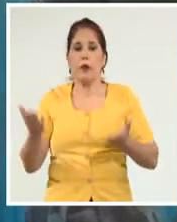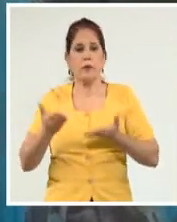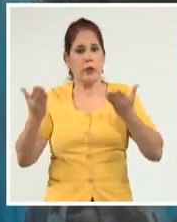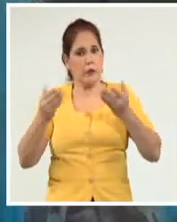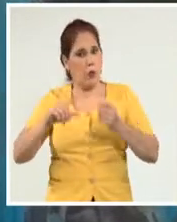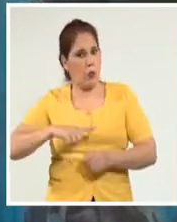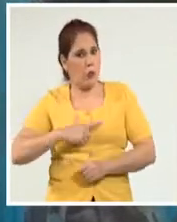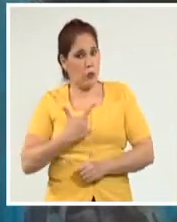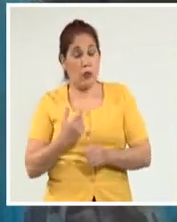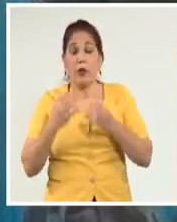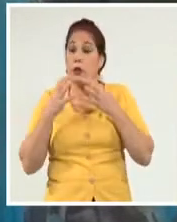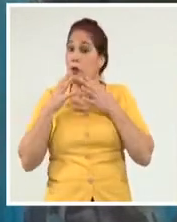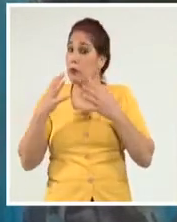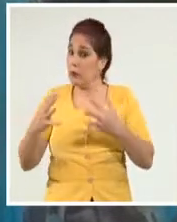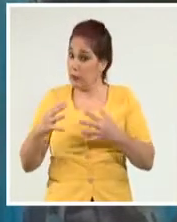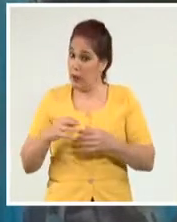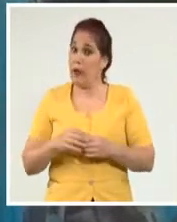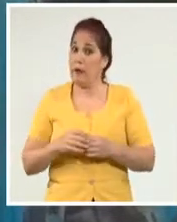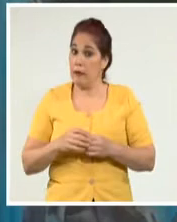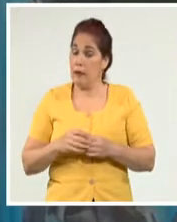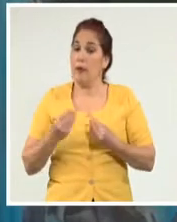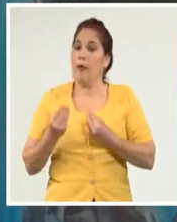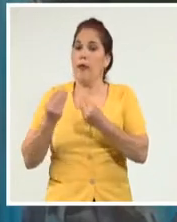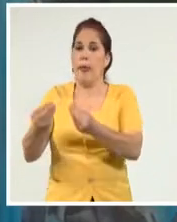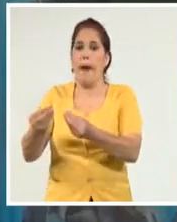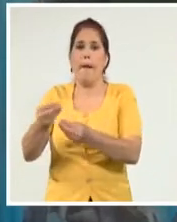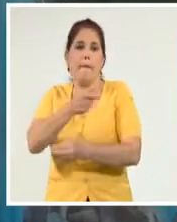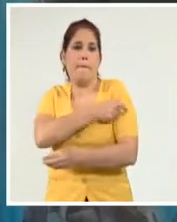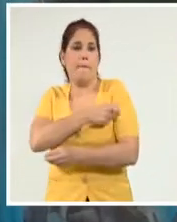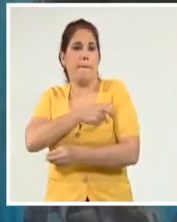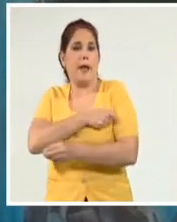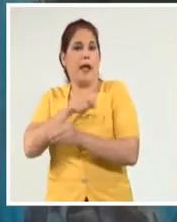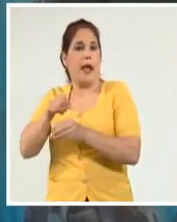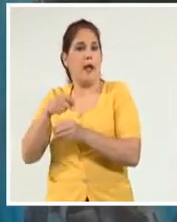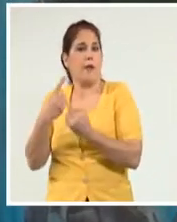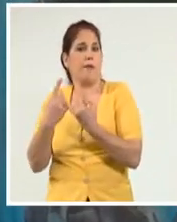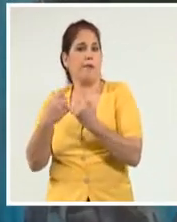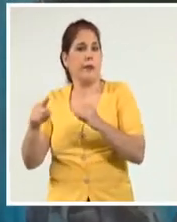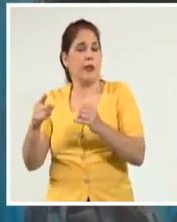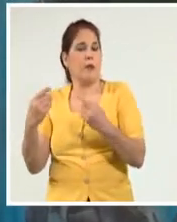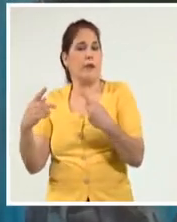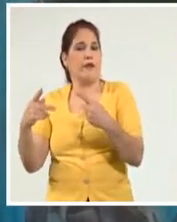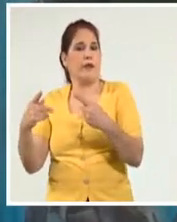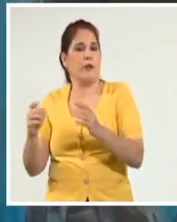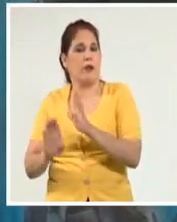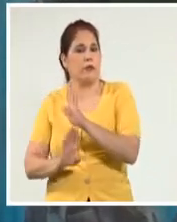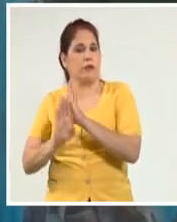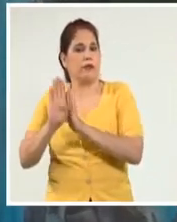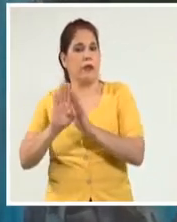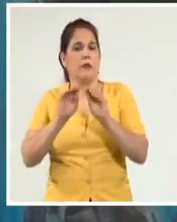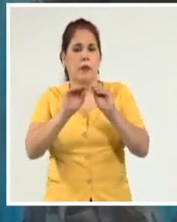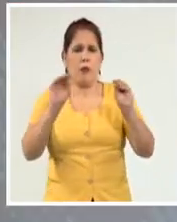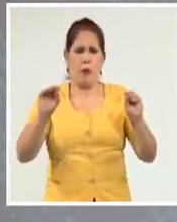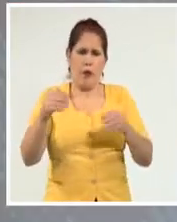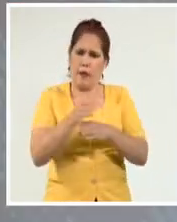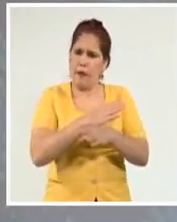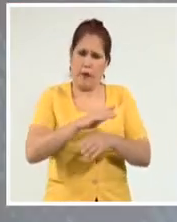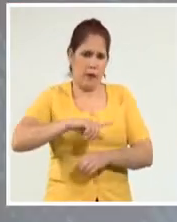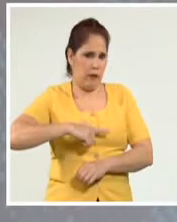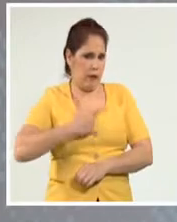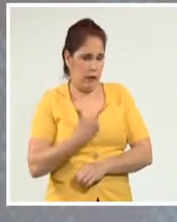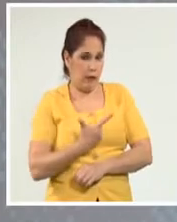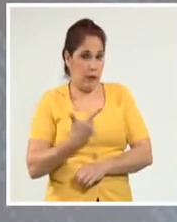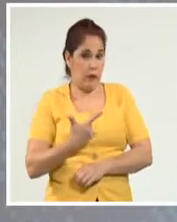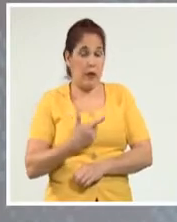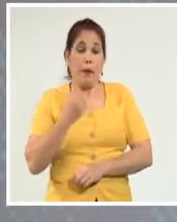cultural de nuestros miembros, de nuestros creadores y por supuesto están convocadas en todas las manifestaciones. Los